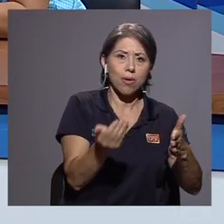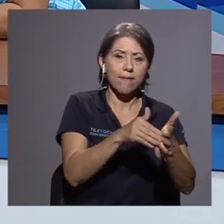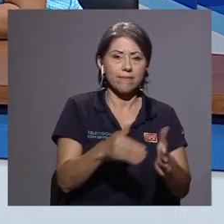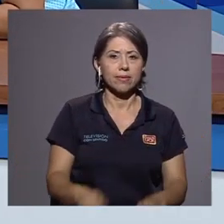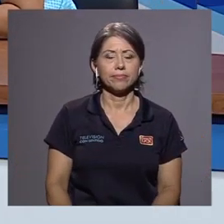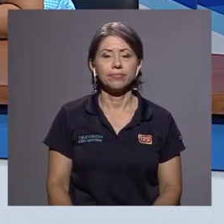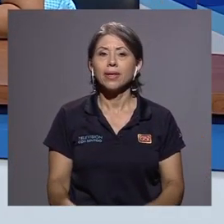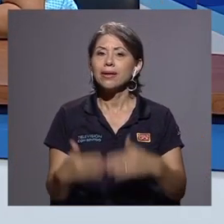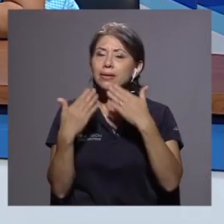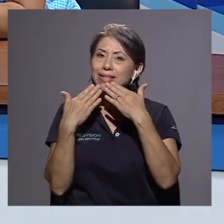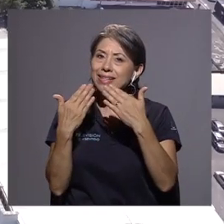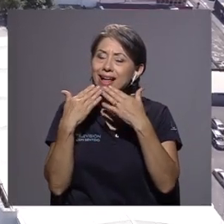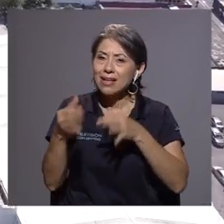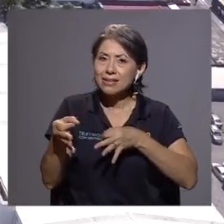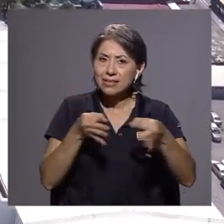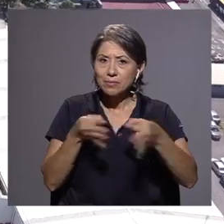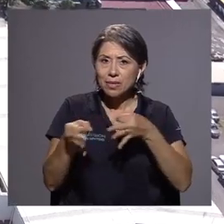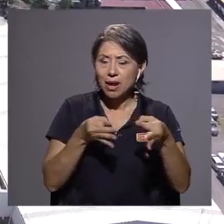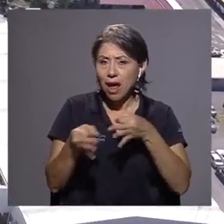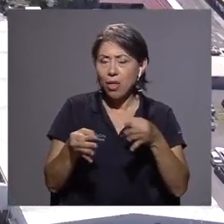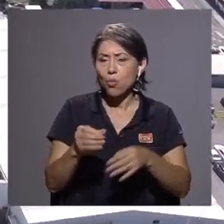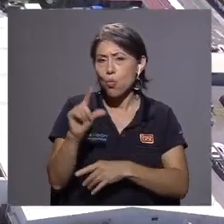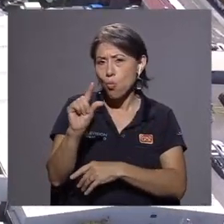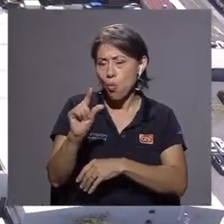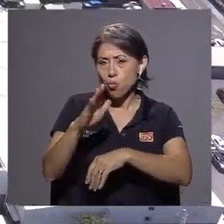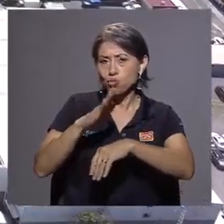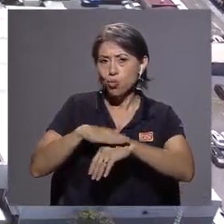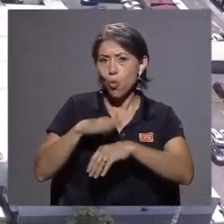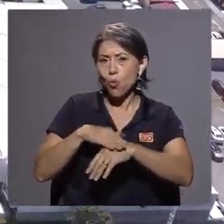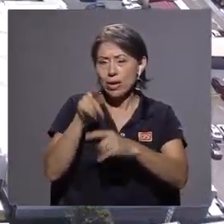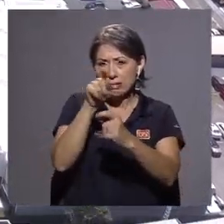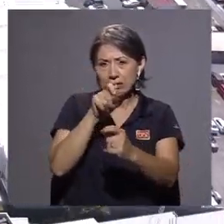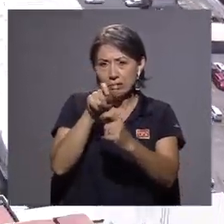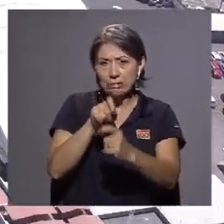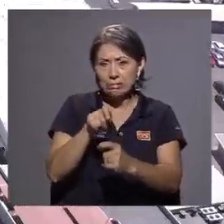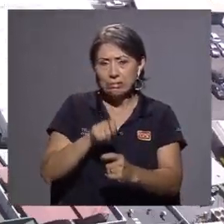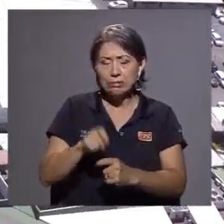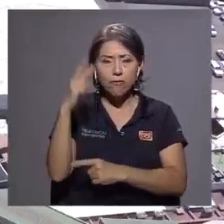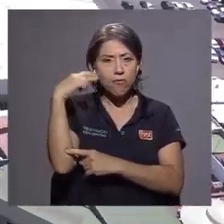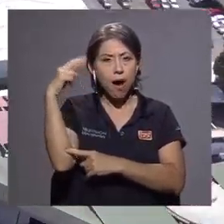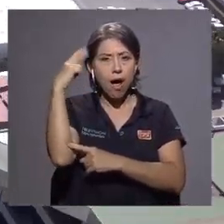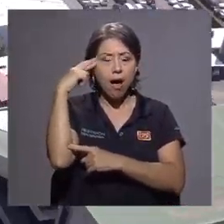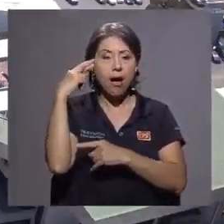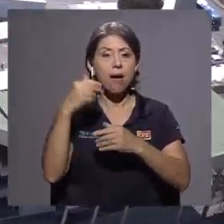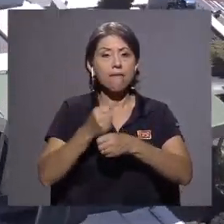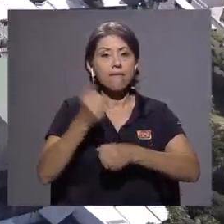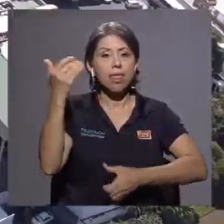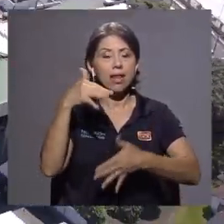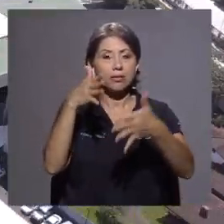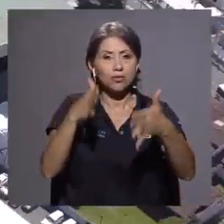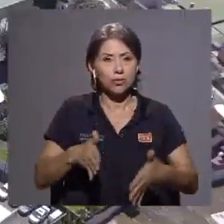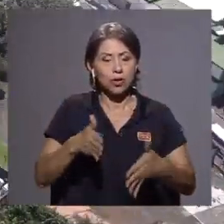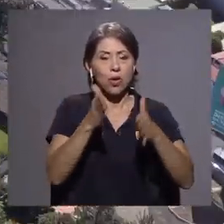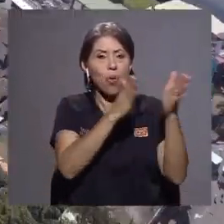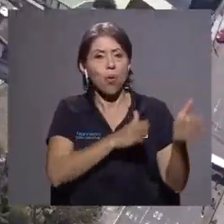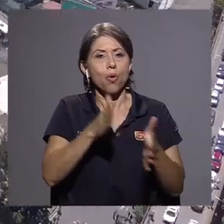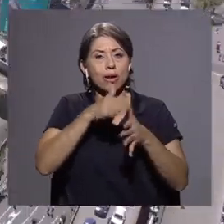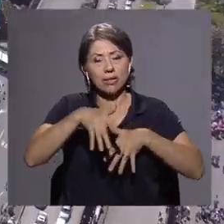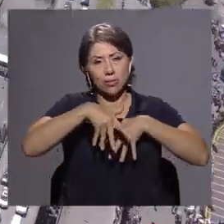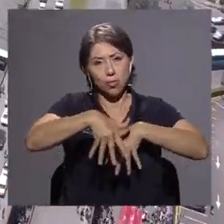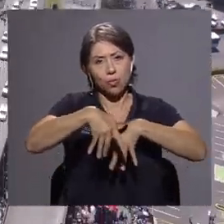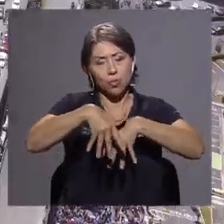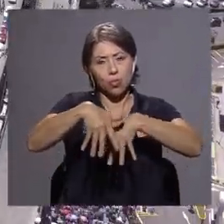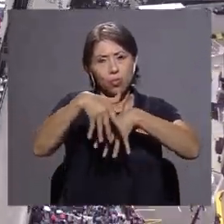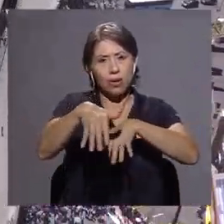por habernos explicado un poco los detalles y las razones por los cuales las federaciones estudiantiles organizaron esta